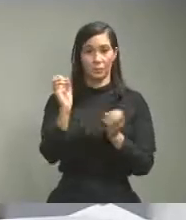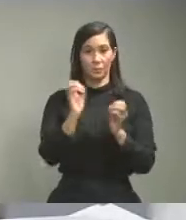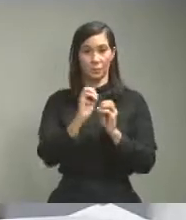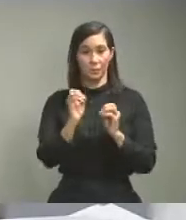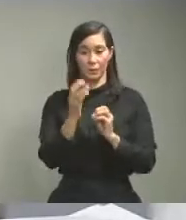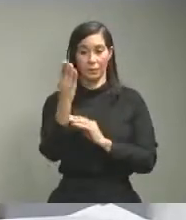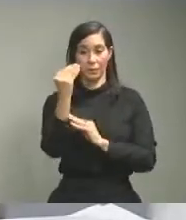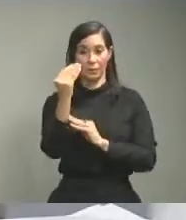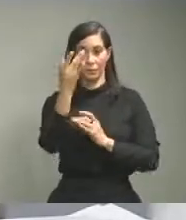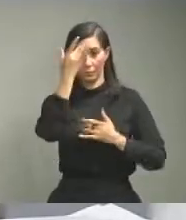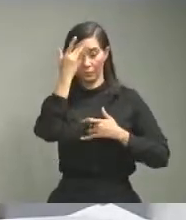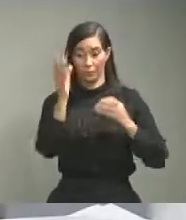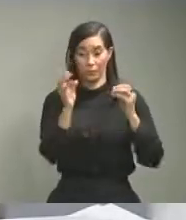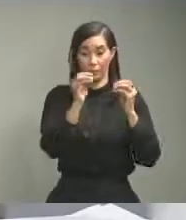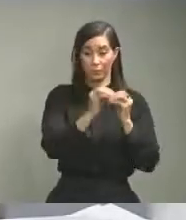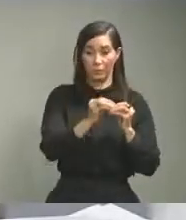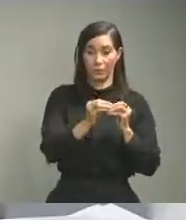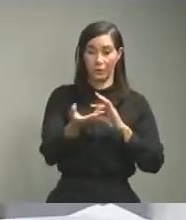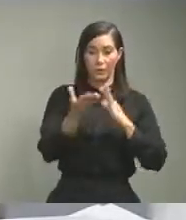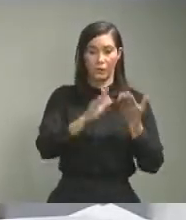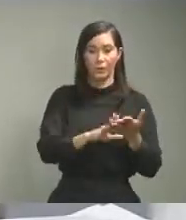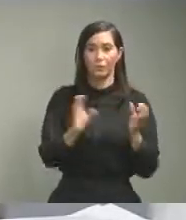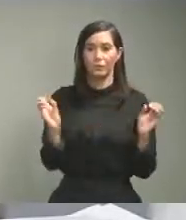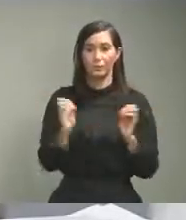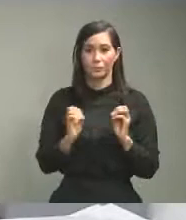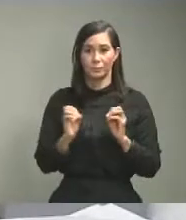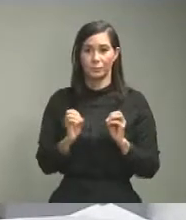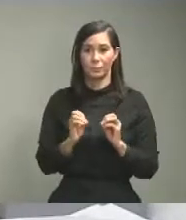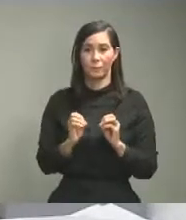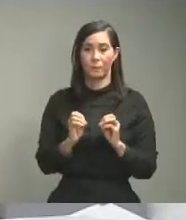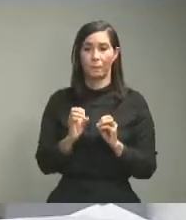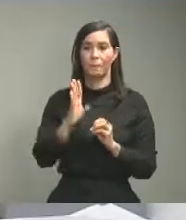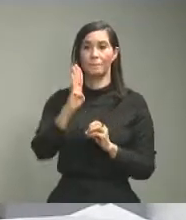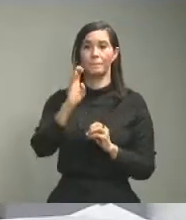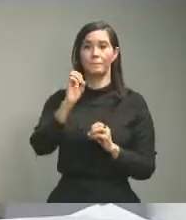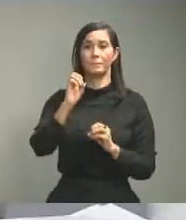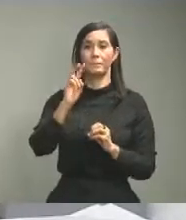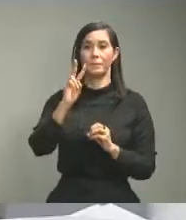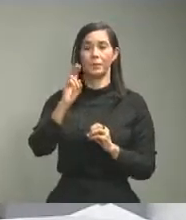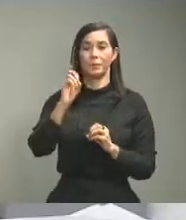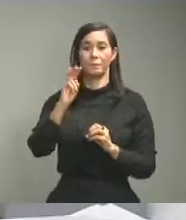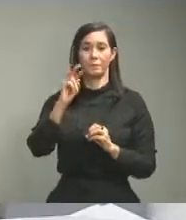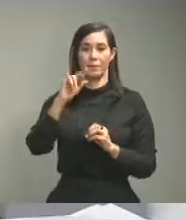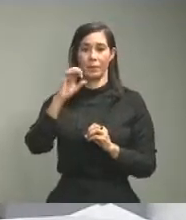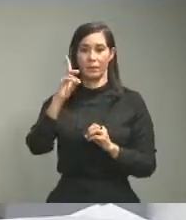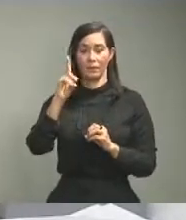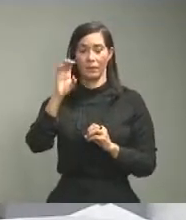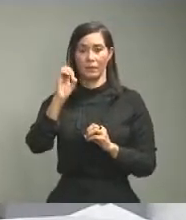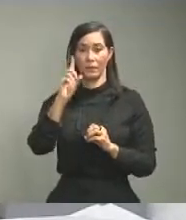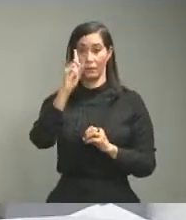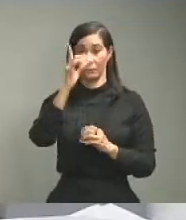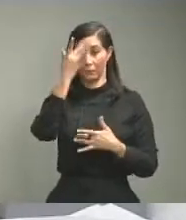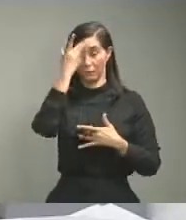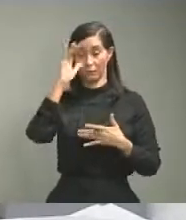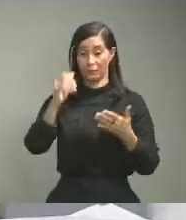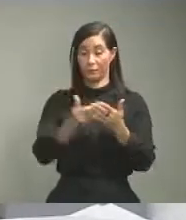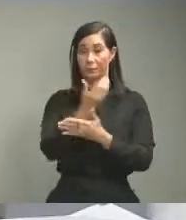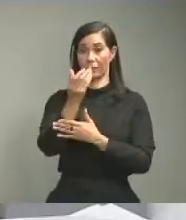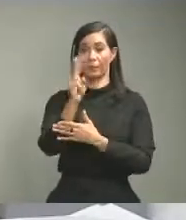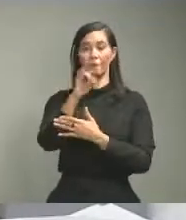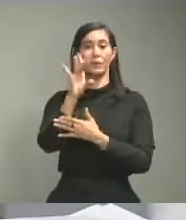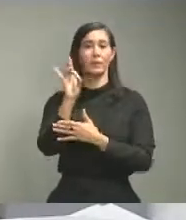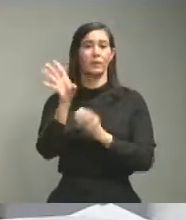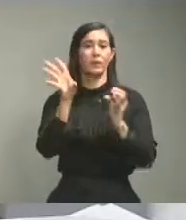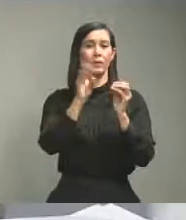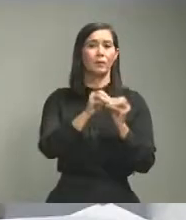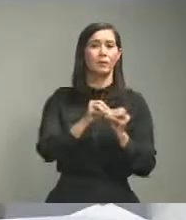0 fallecimientos 0 0 Valverde 1 caso nuevo 28 acumulados